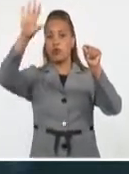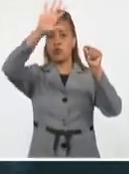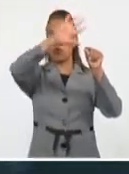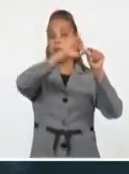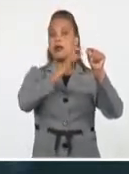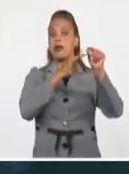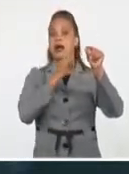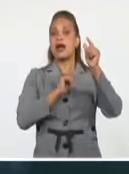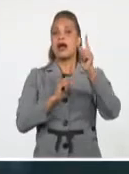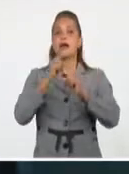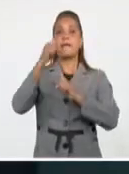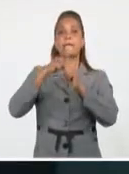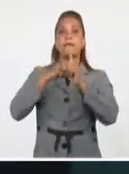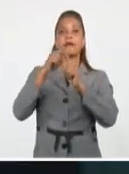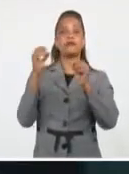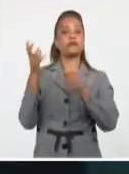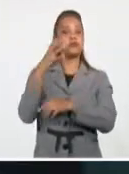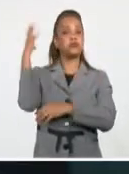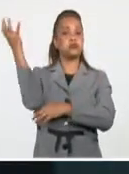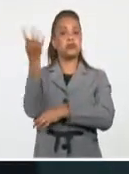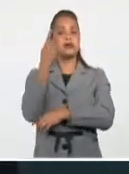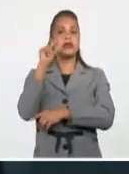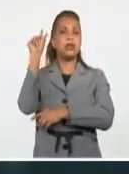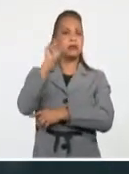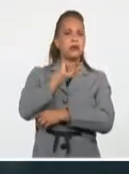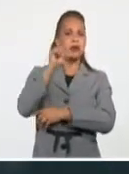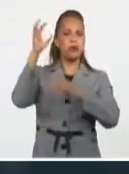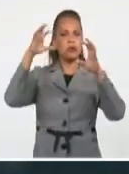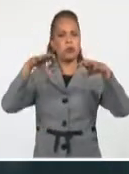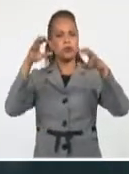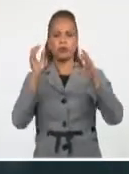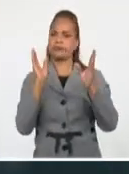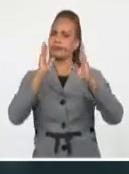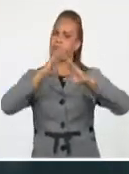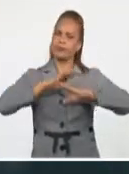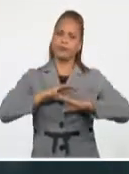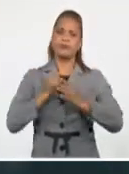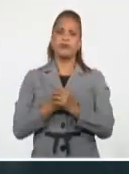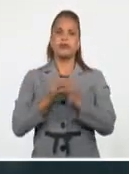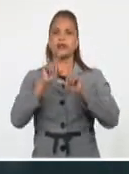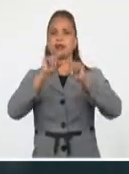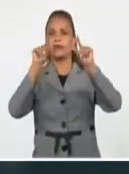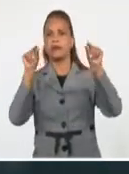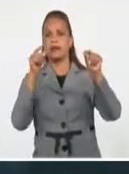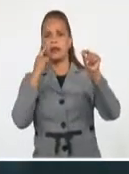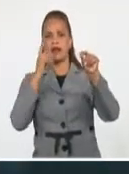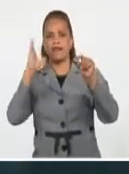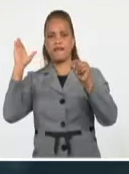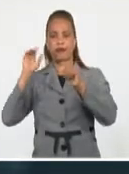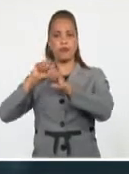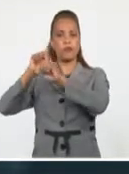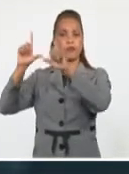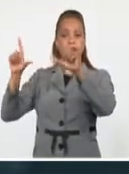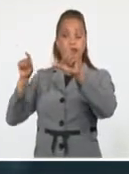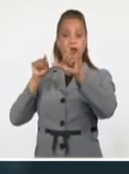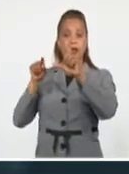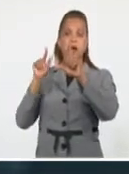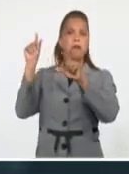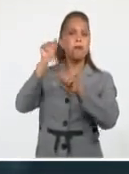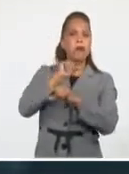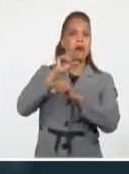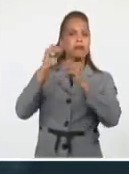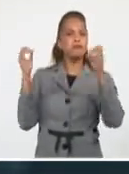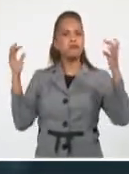de las altas presiones limitando los procesos de lluvias en gran parte del territorio nacional. Observen en las imágenes de satélite meteorológico muy poca